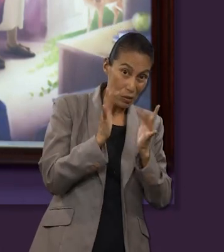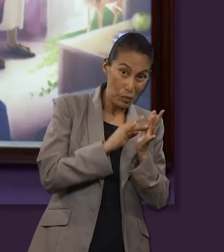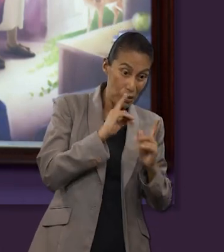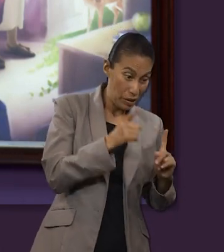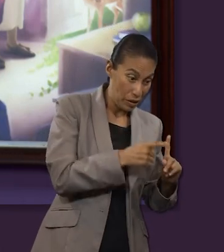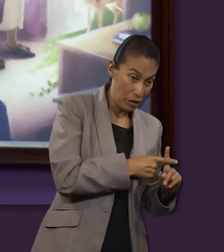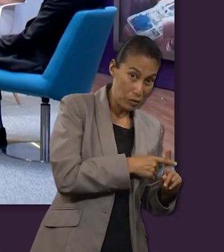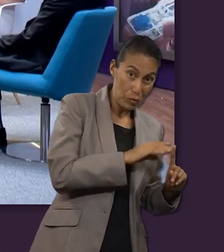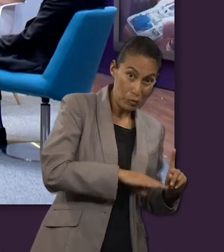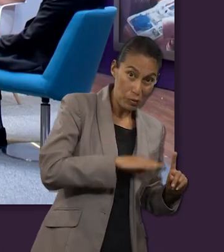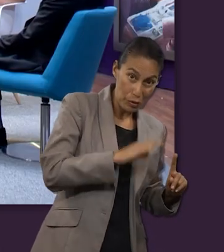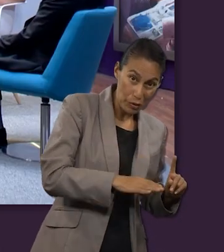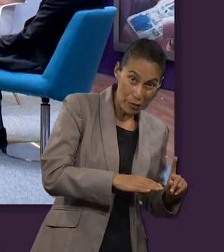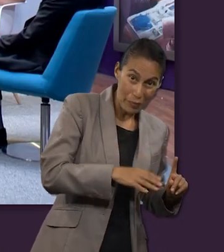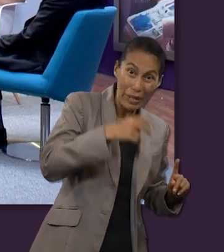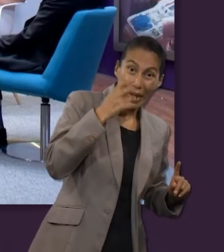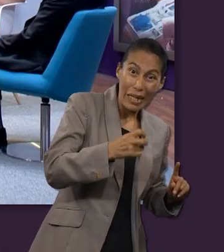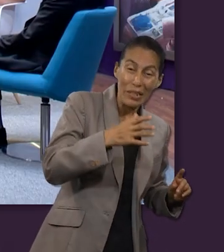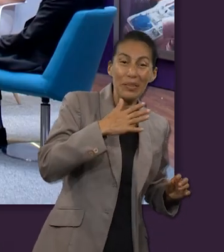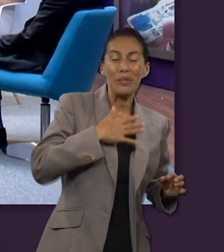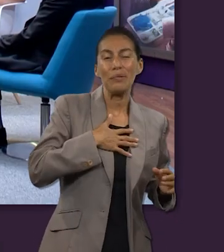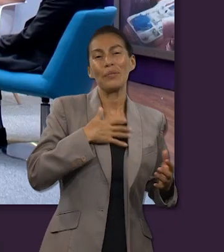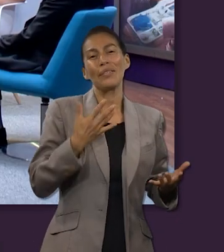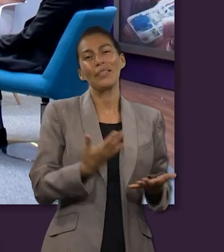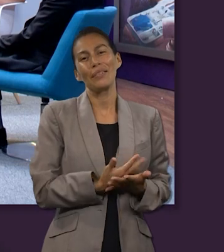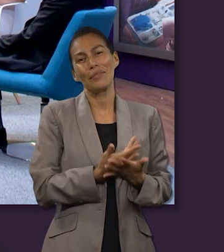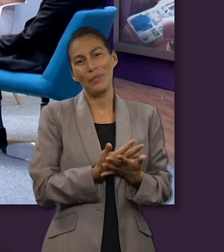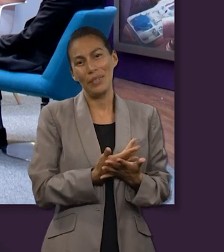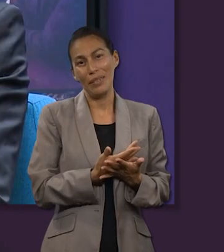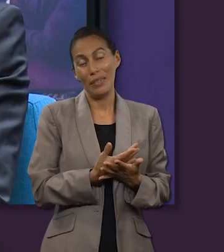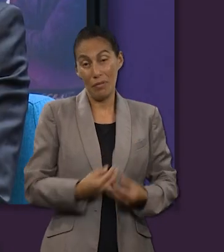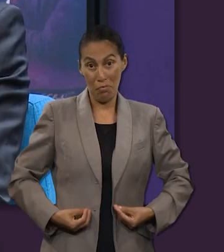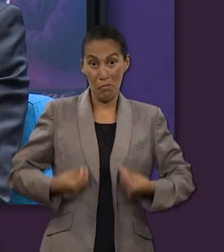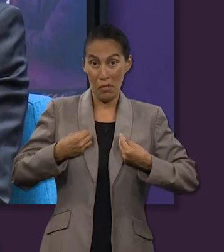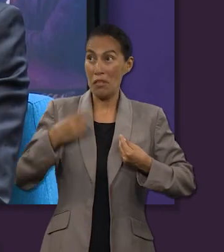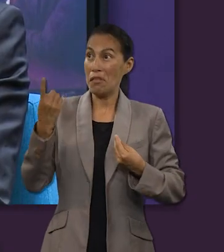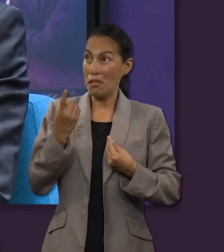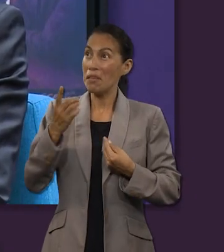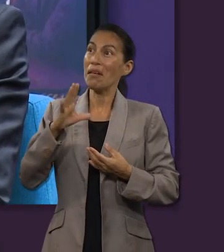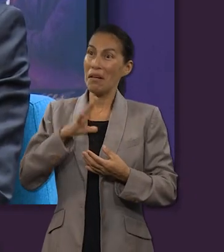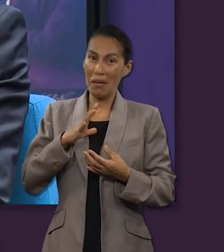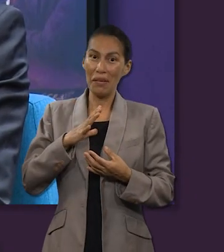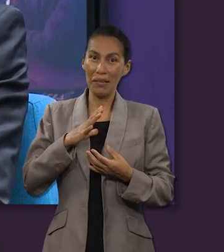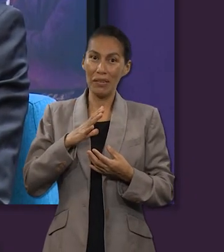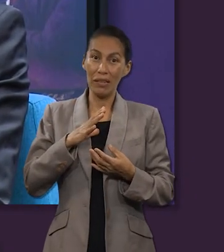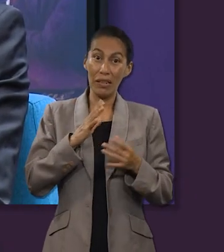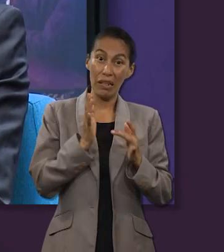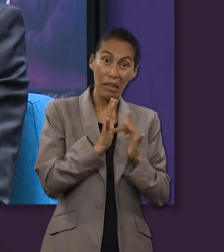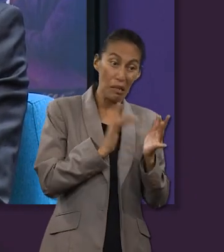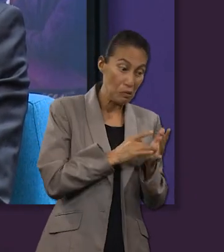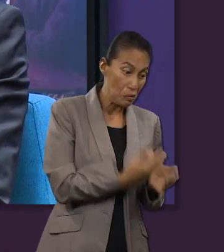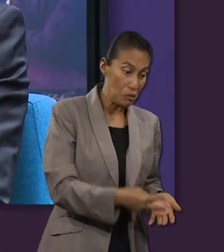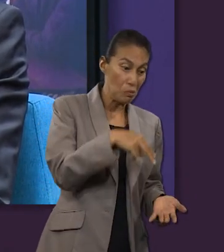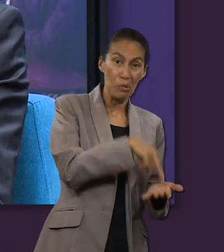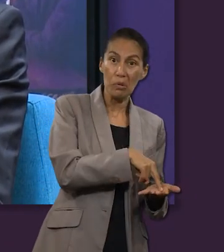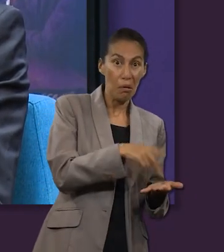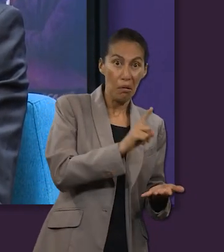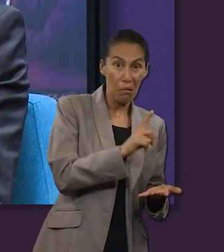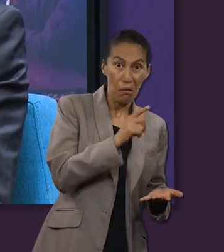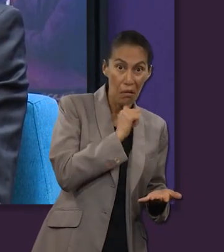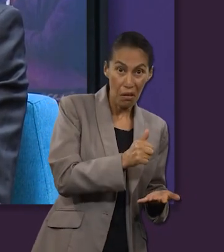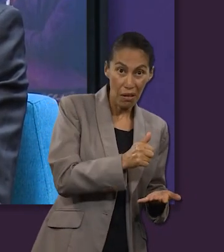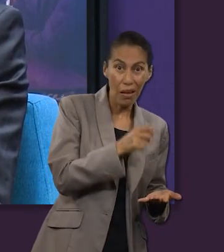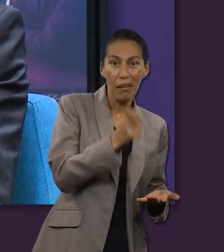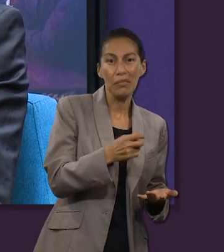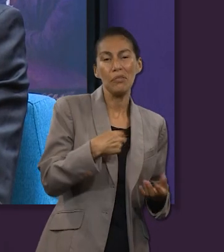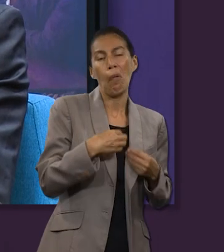eterna por último después de que se culmine el pecado y tengamos